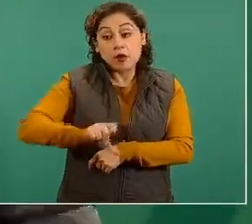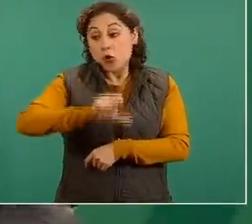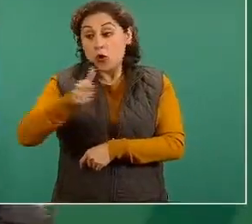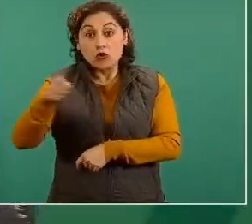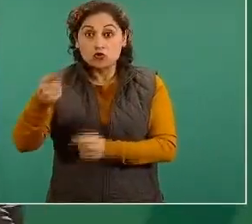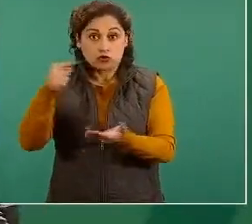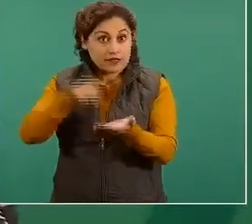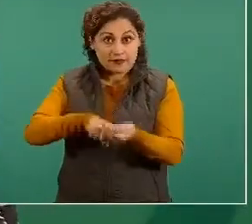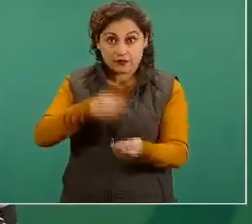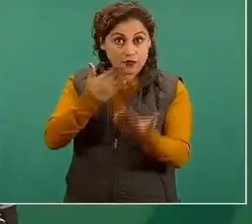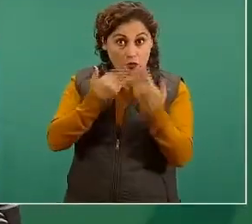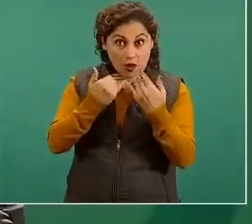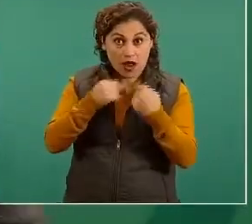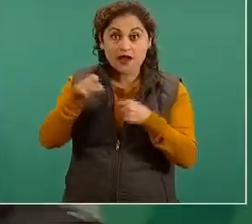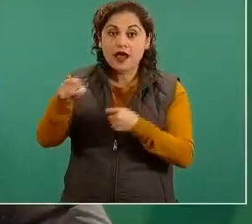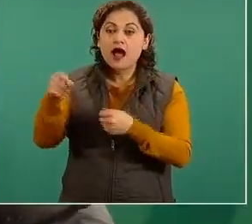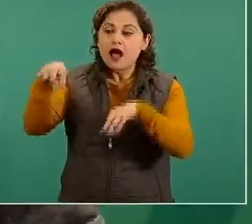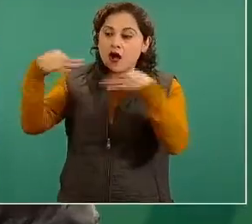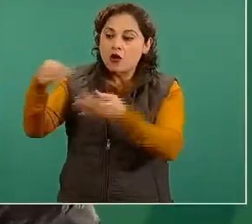hay que